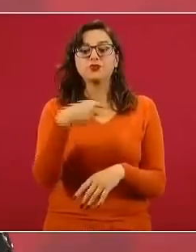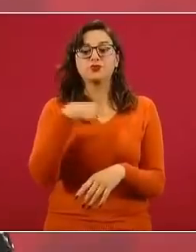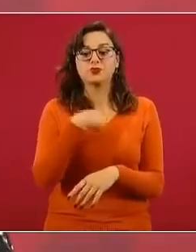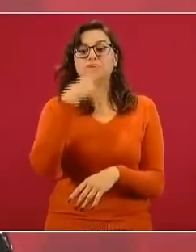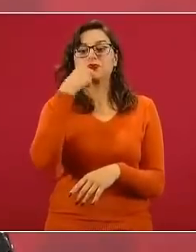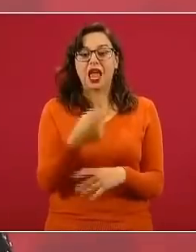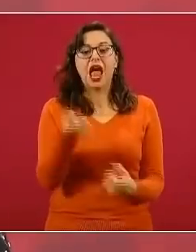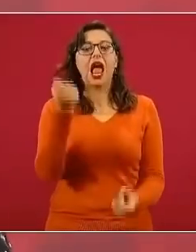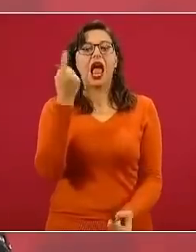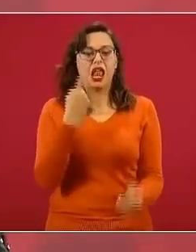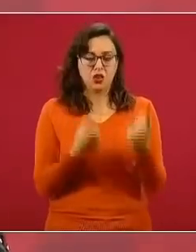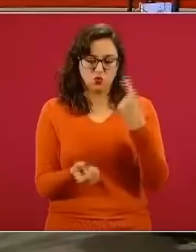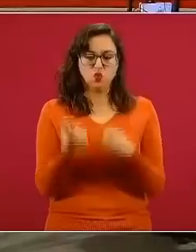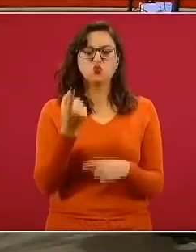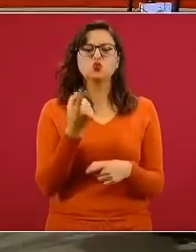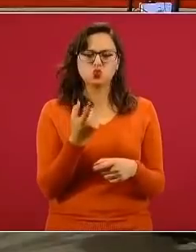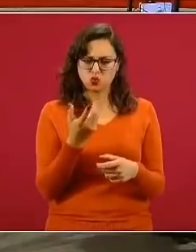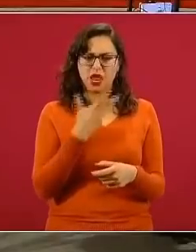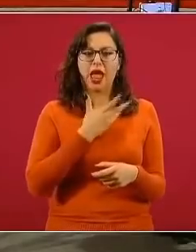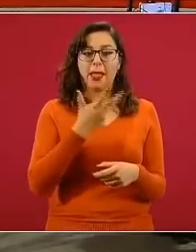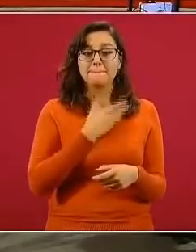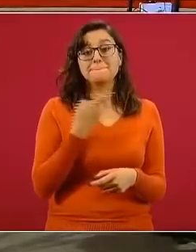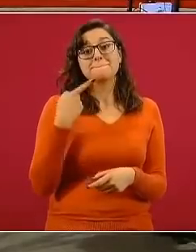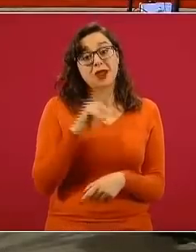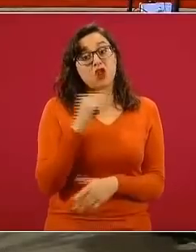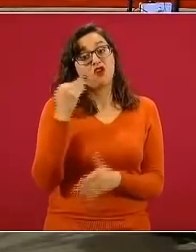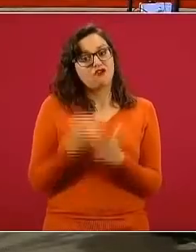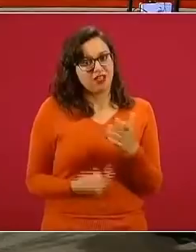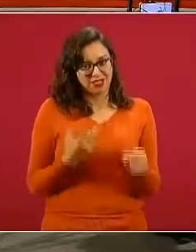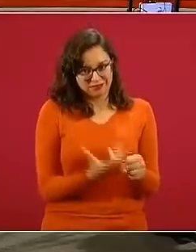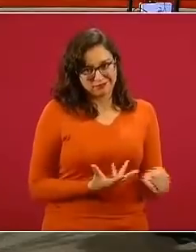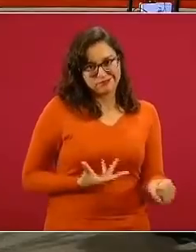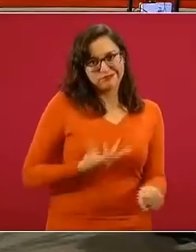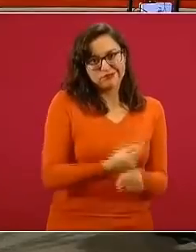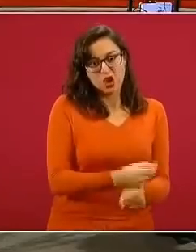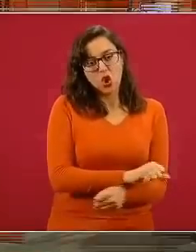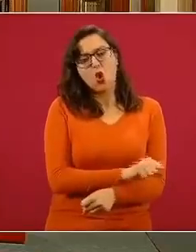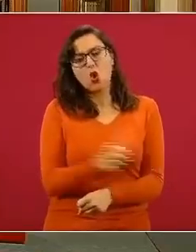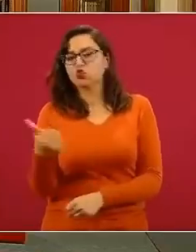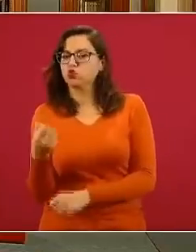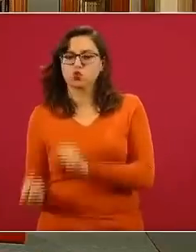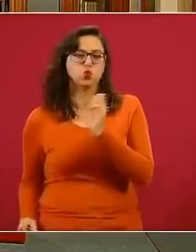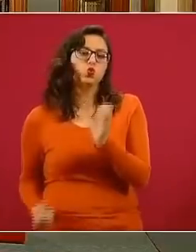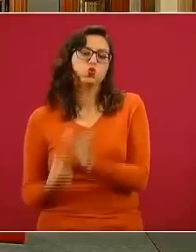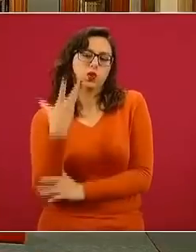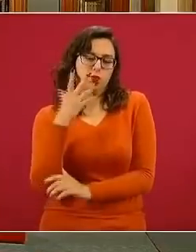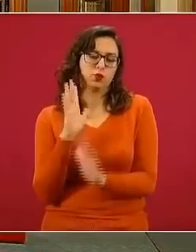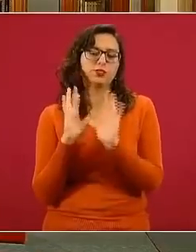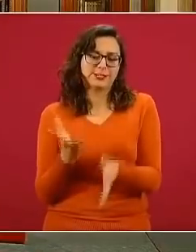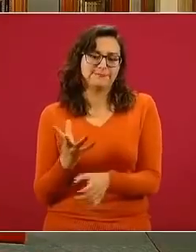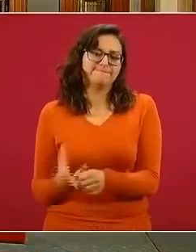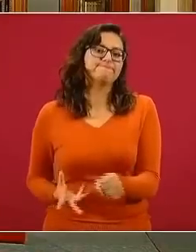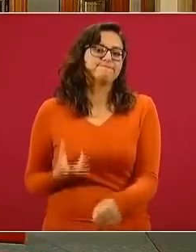contenidos a fortalecer, además de los nuevos contenidos. La siguiente, por favor.